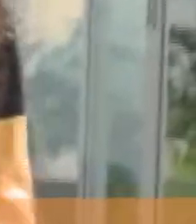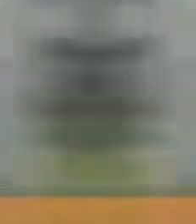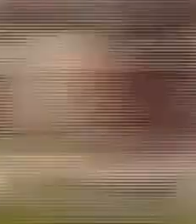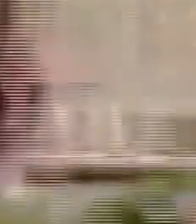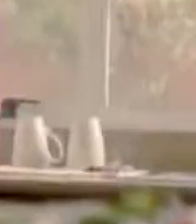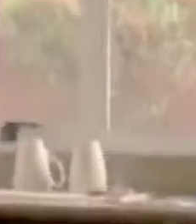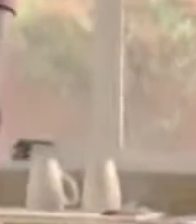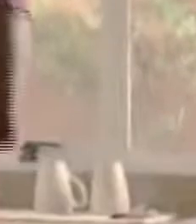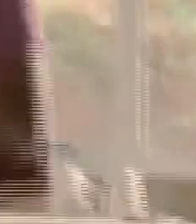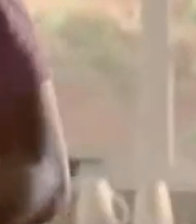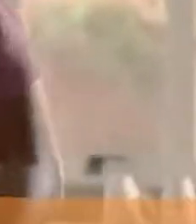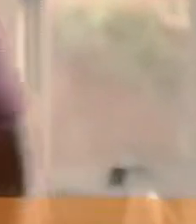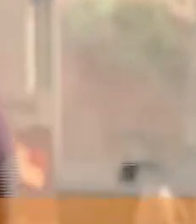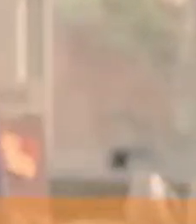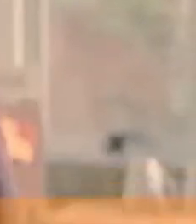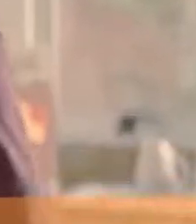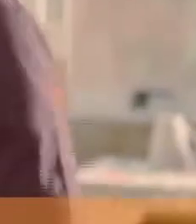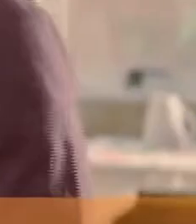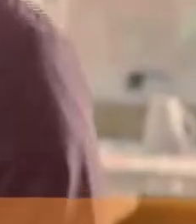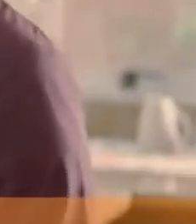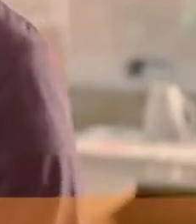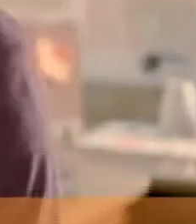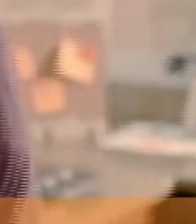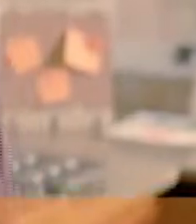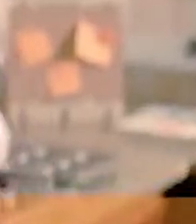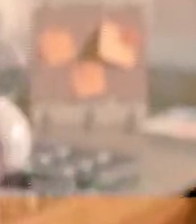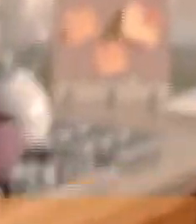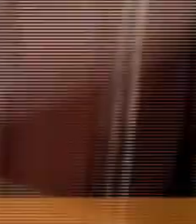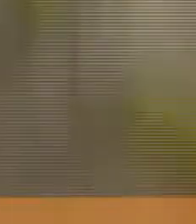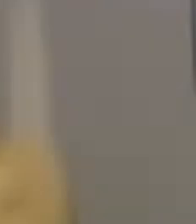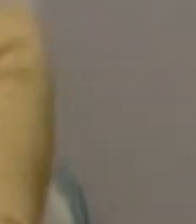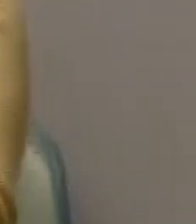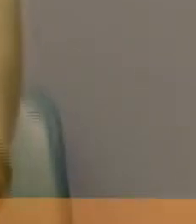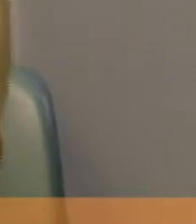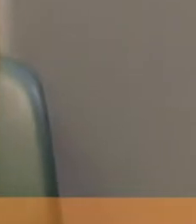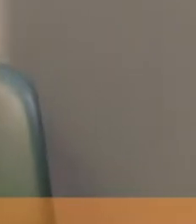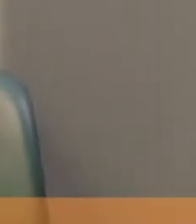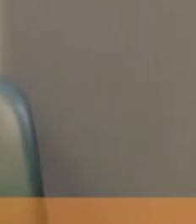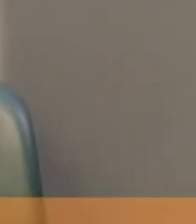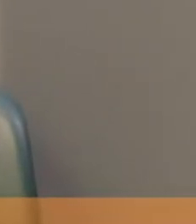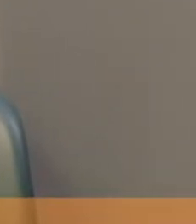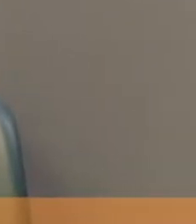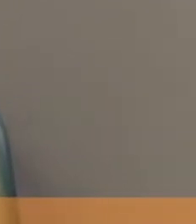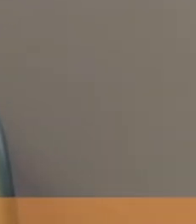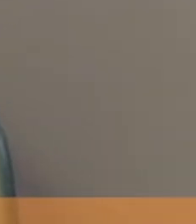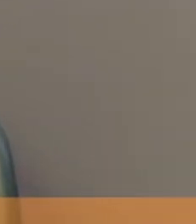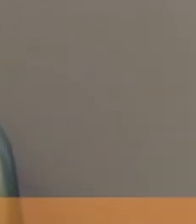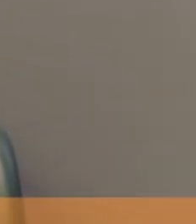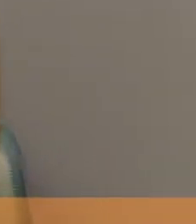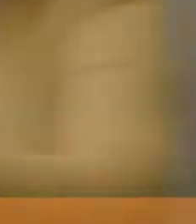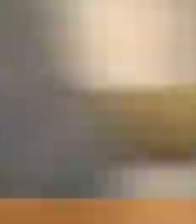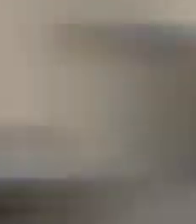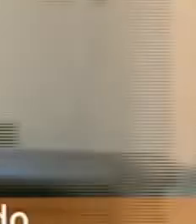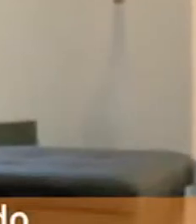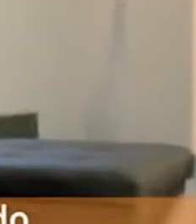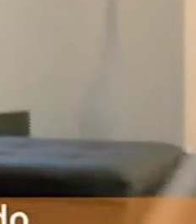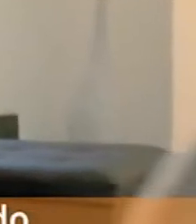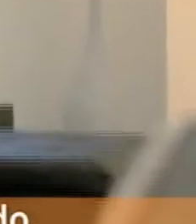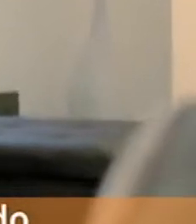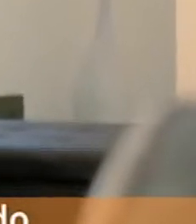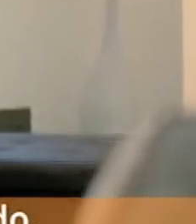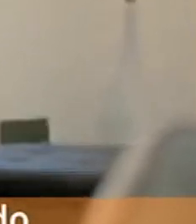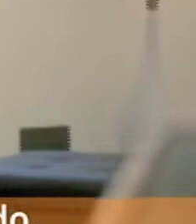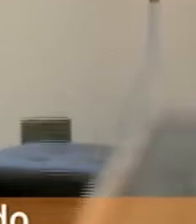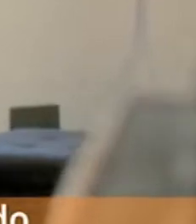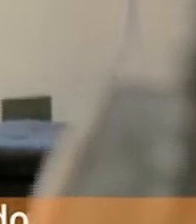unifique sus deudas. Reciba asesoramiento personalizado. Rápidos tiempos de aprobación. Y